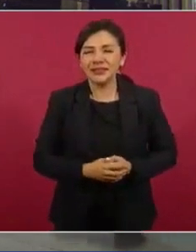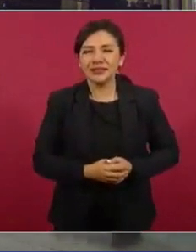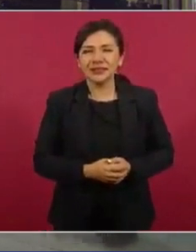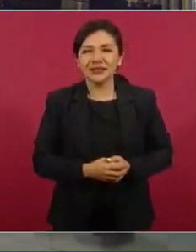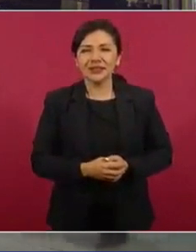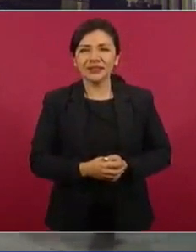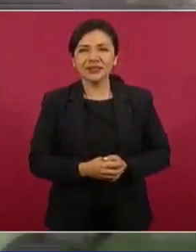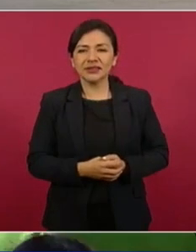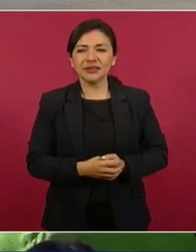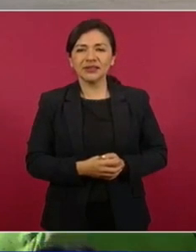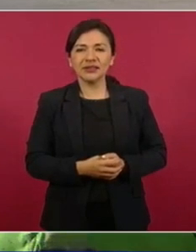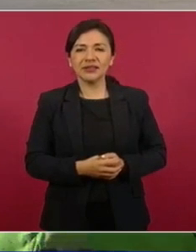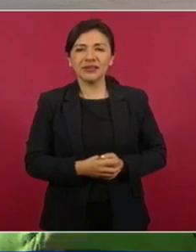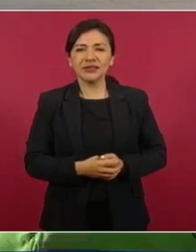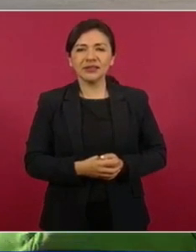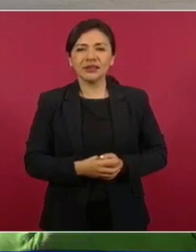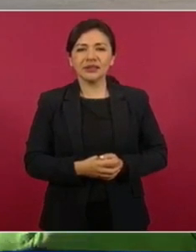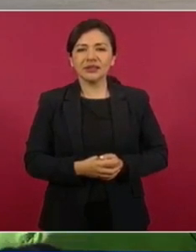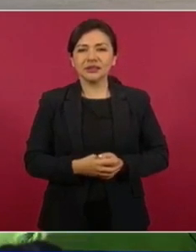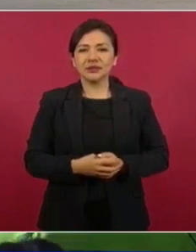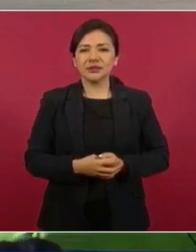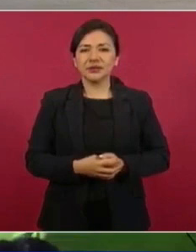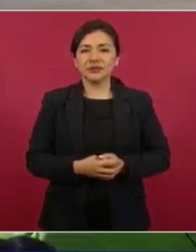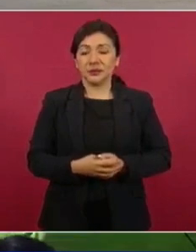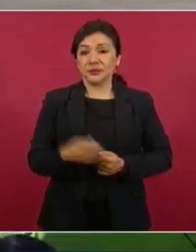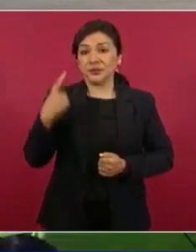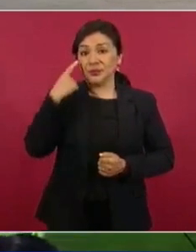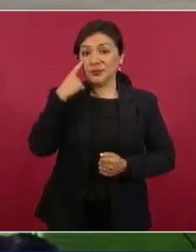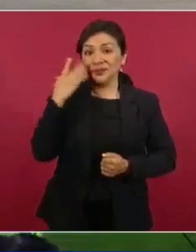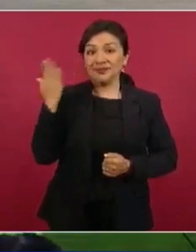¿Cómo? Miren.